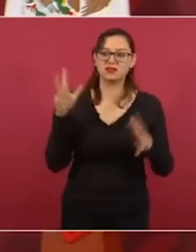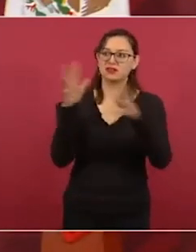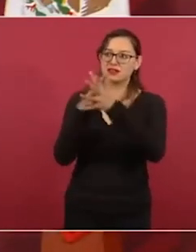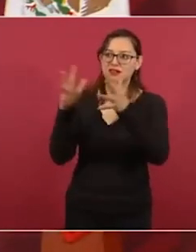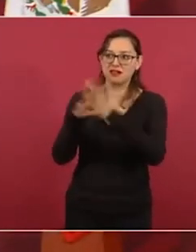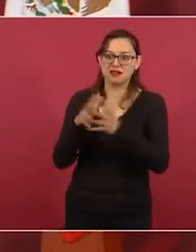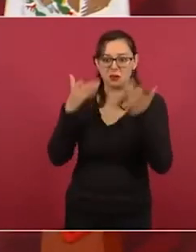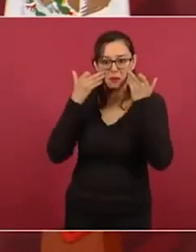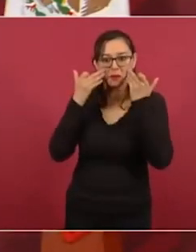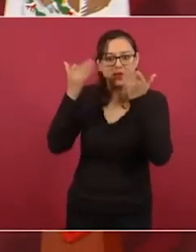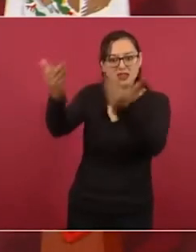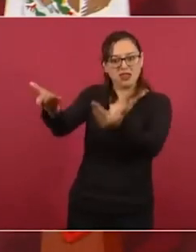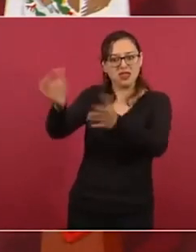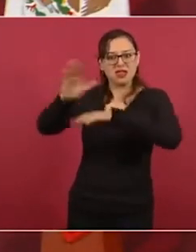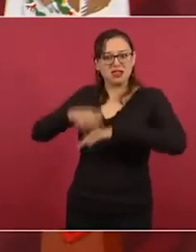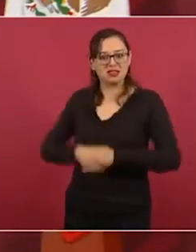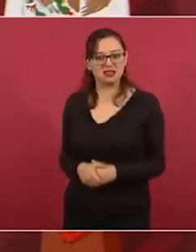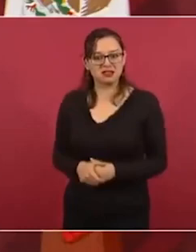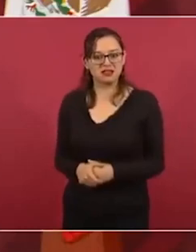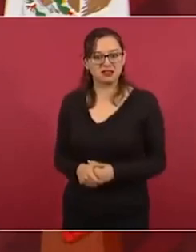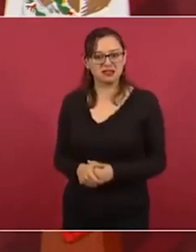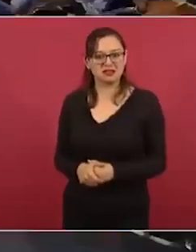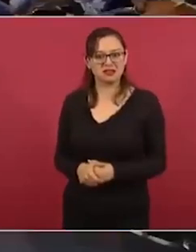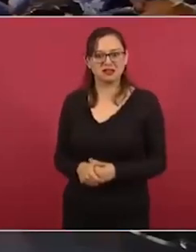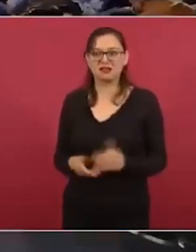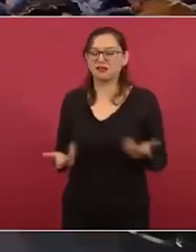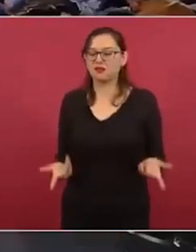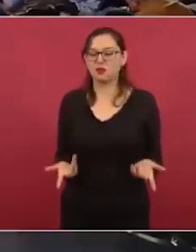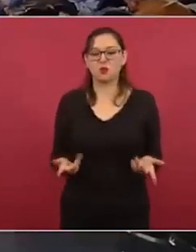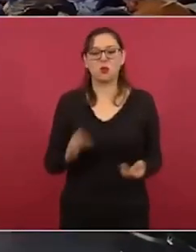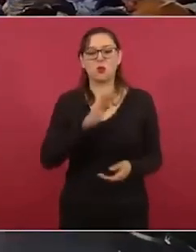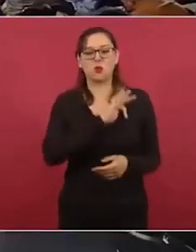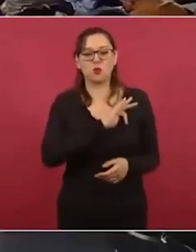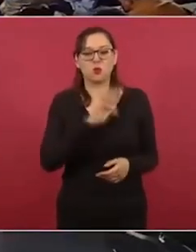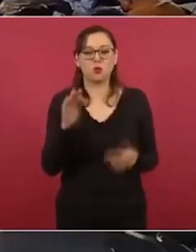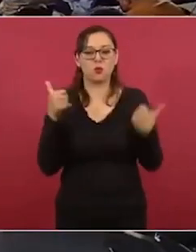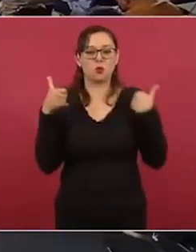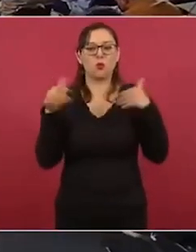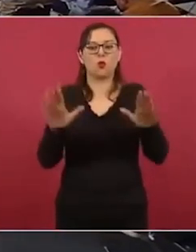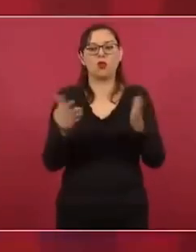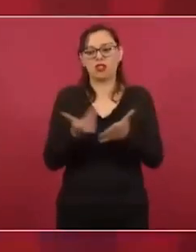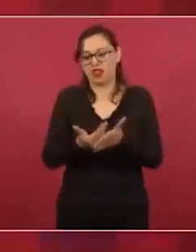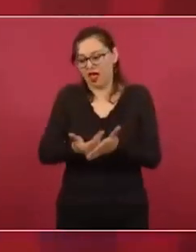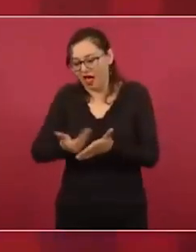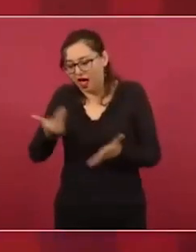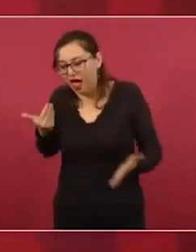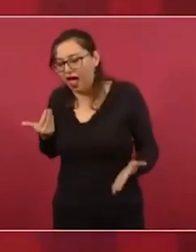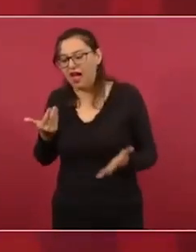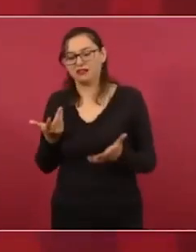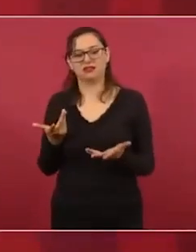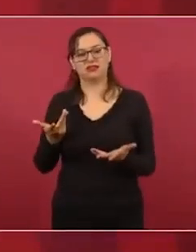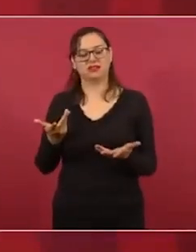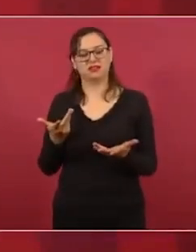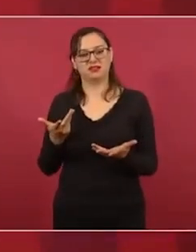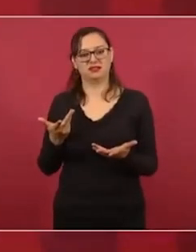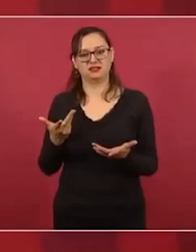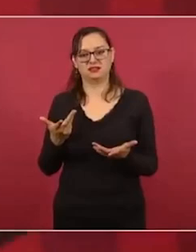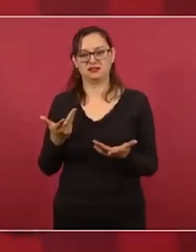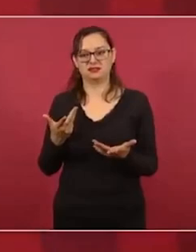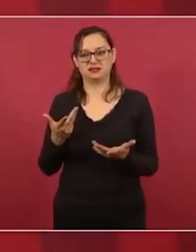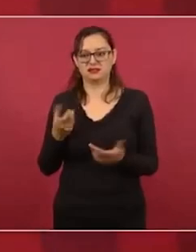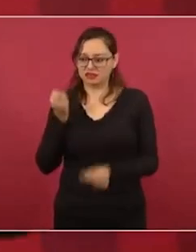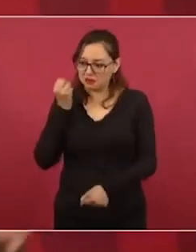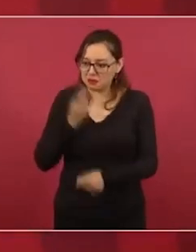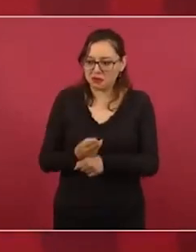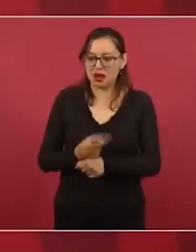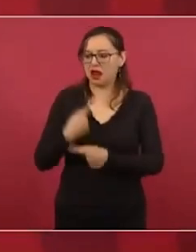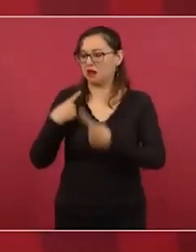Ucrania, que se pudo evitar. ¿Cuánto daño está causando a todo el